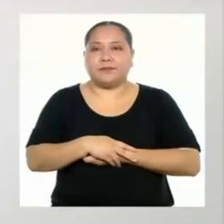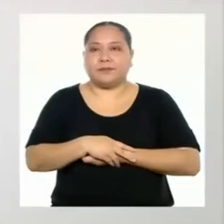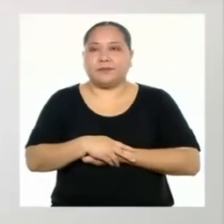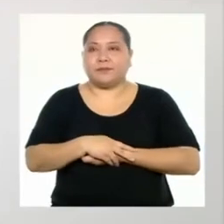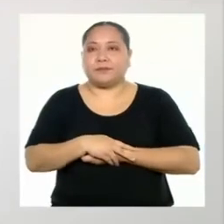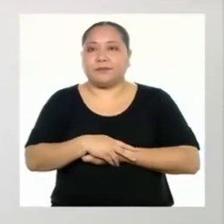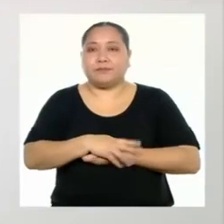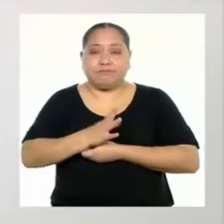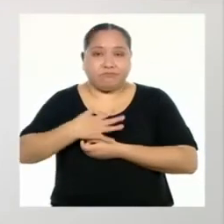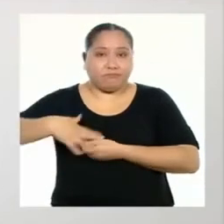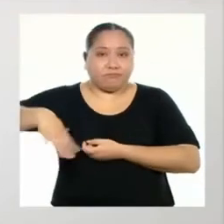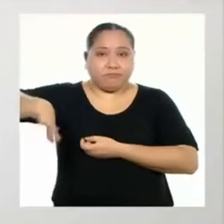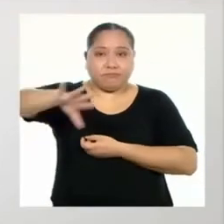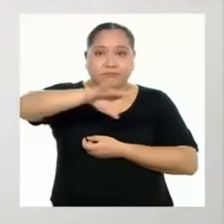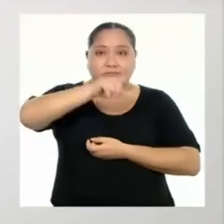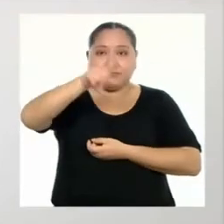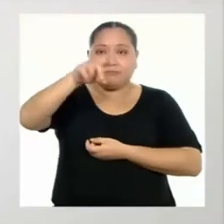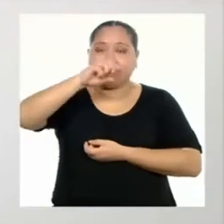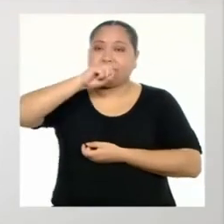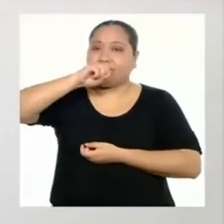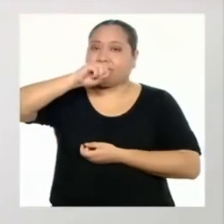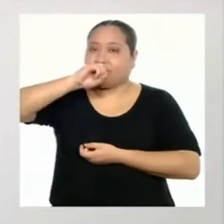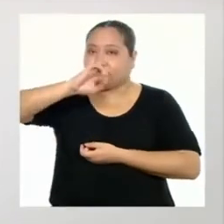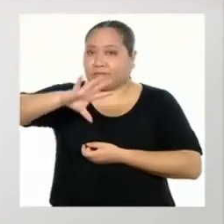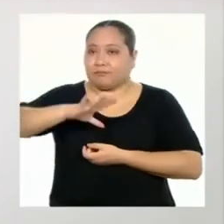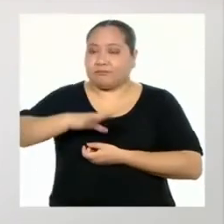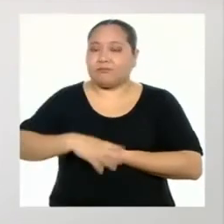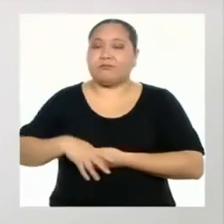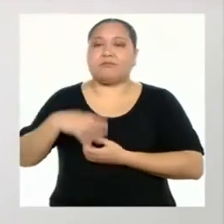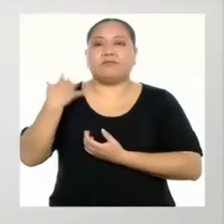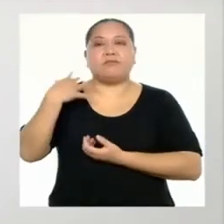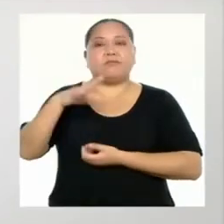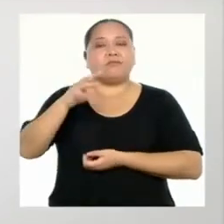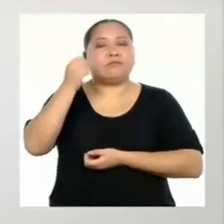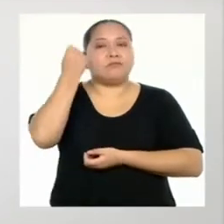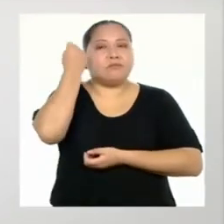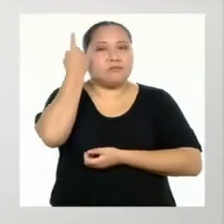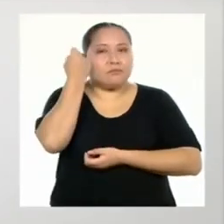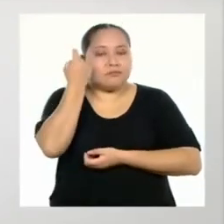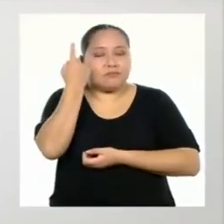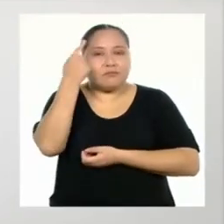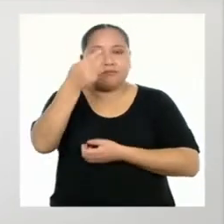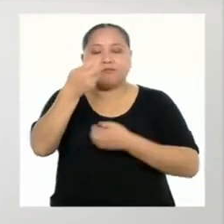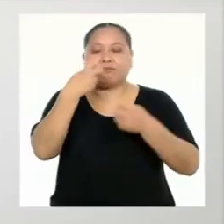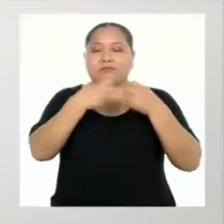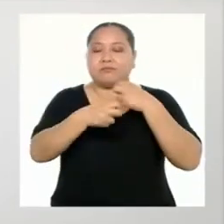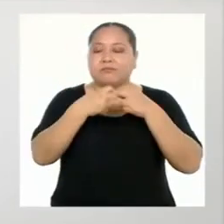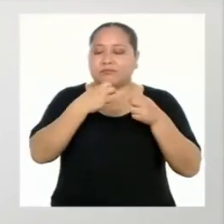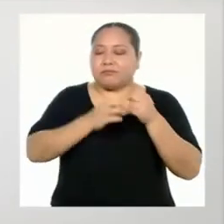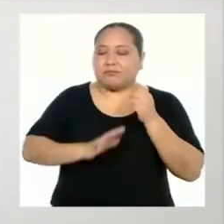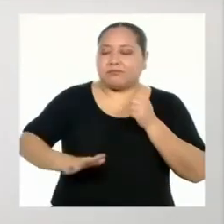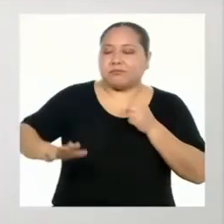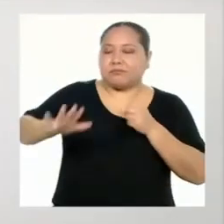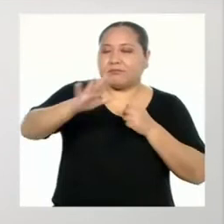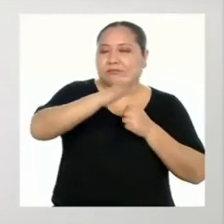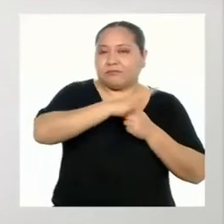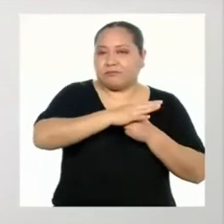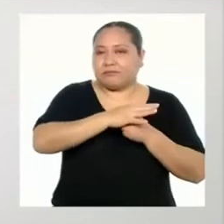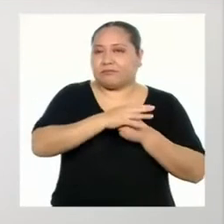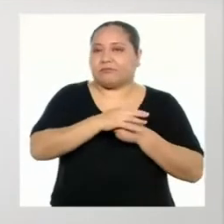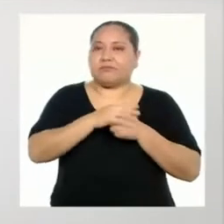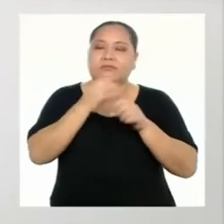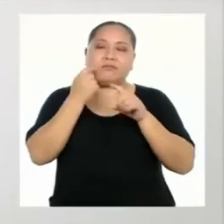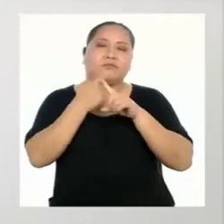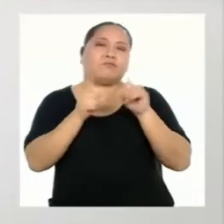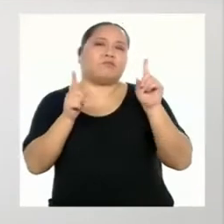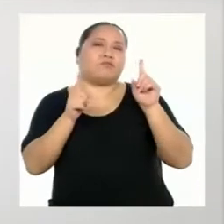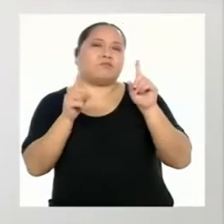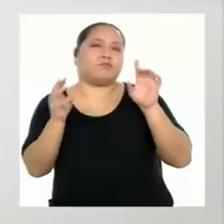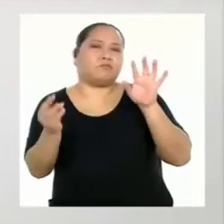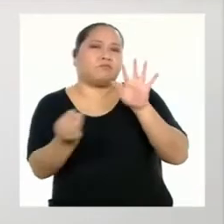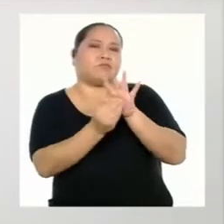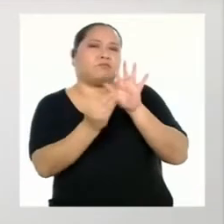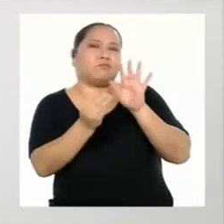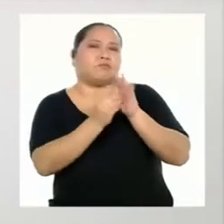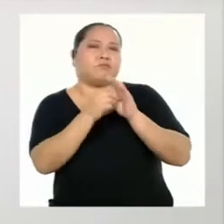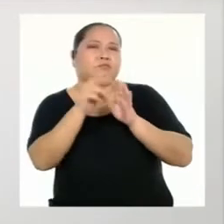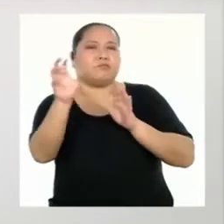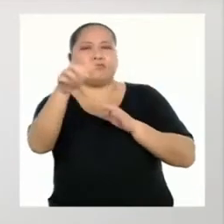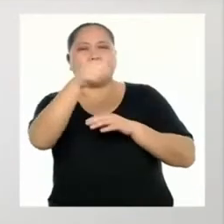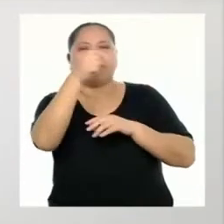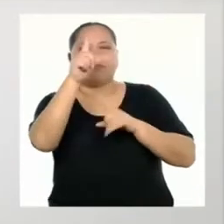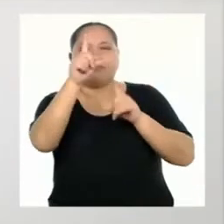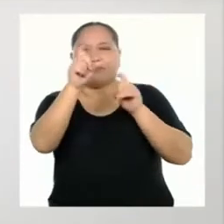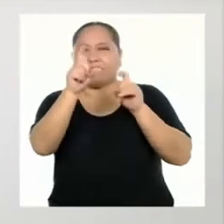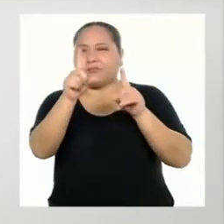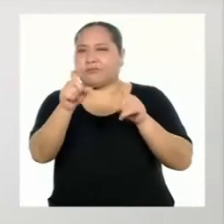Con todo lo que acabas de mencionar, ya comprendimos la situación en su totalidad. Pero agregaría una